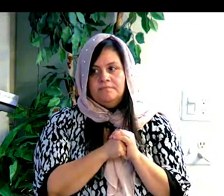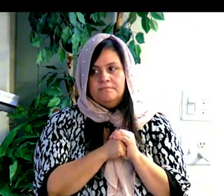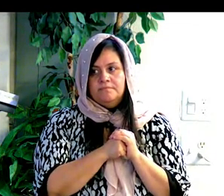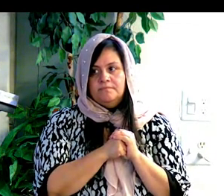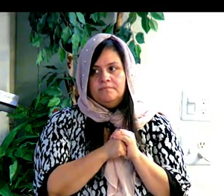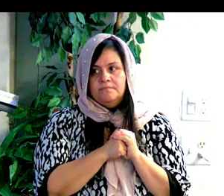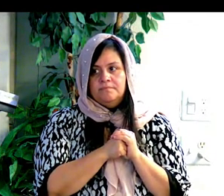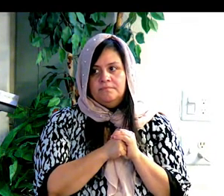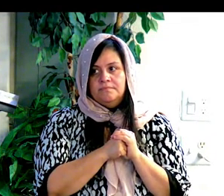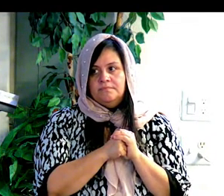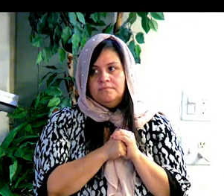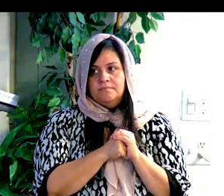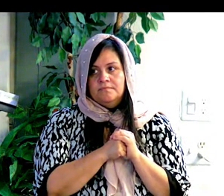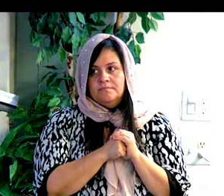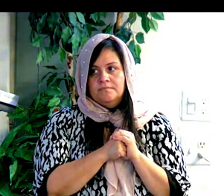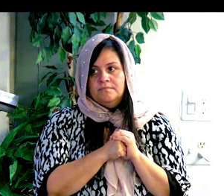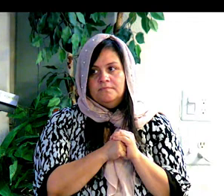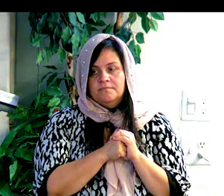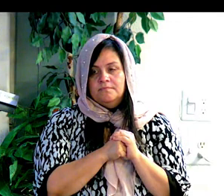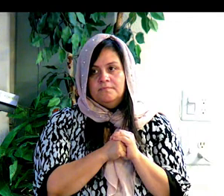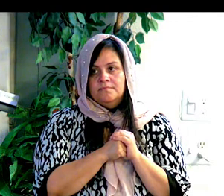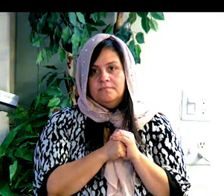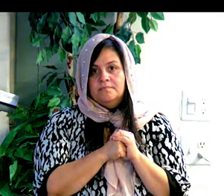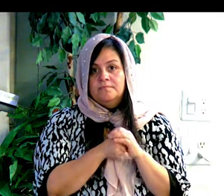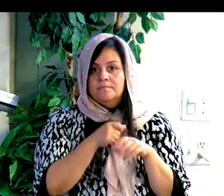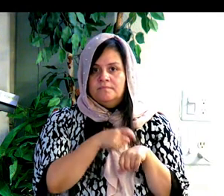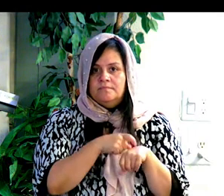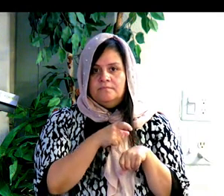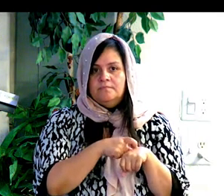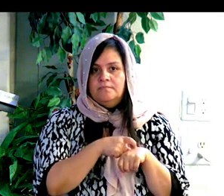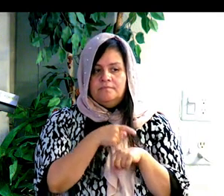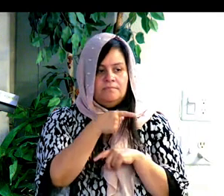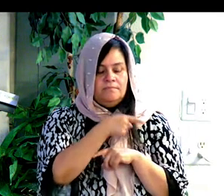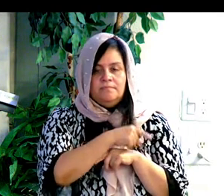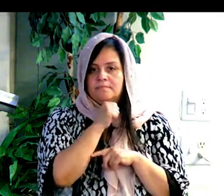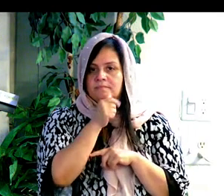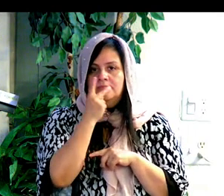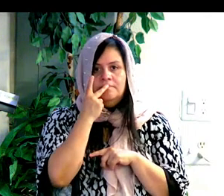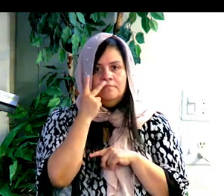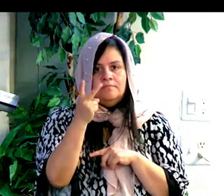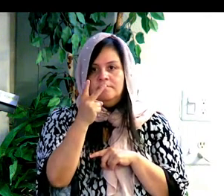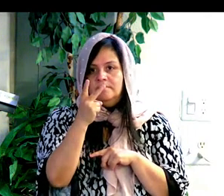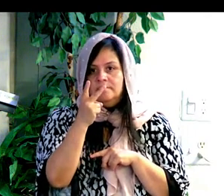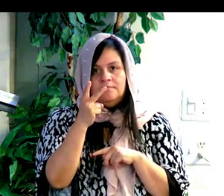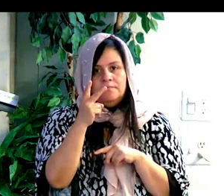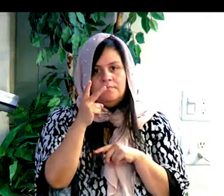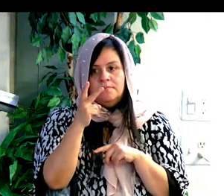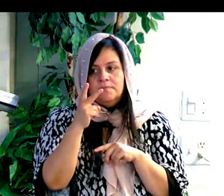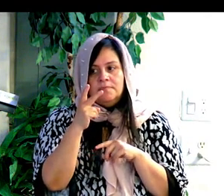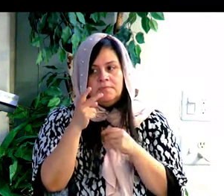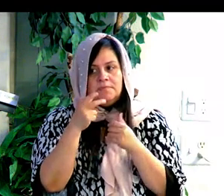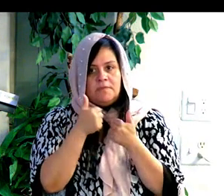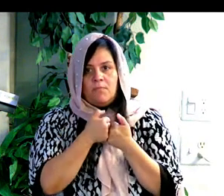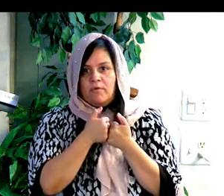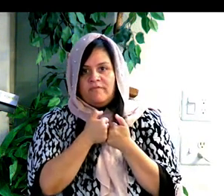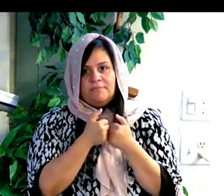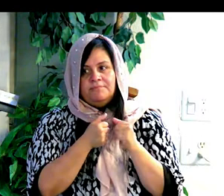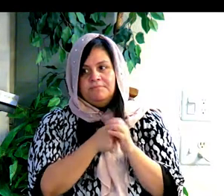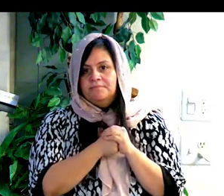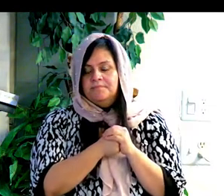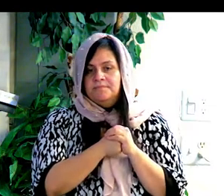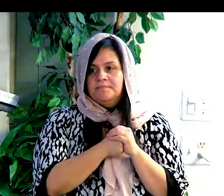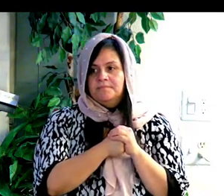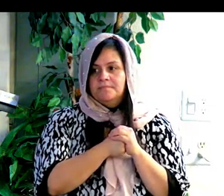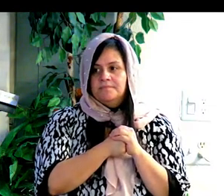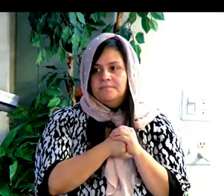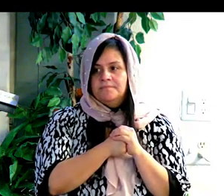so, it's the time where she doesn't see the groom. Es el tiempo que ella no puede ver al novio. And so,